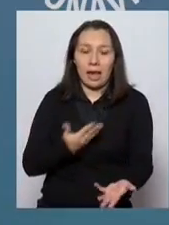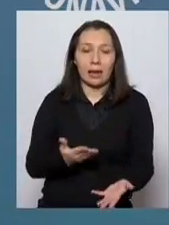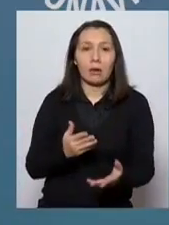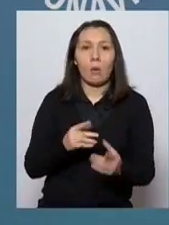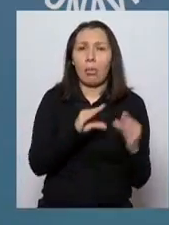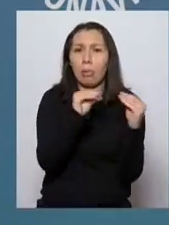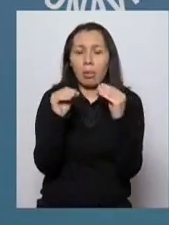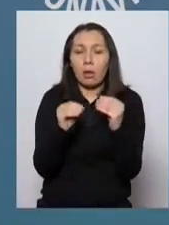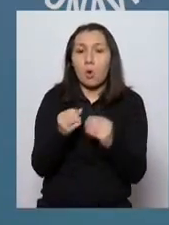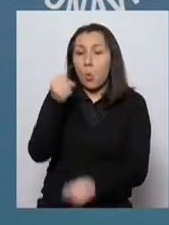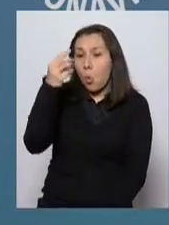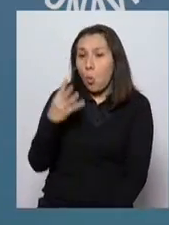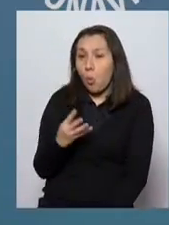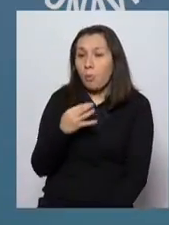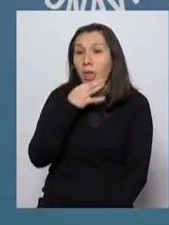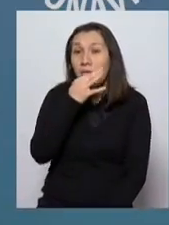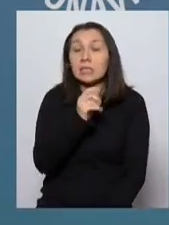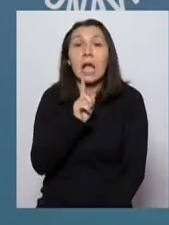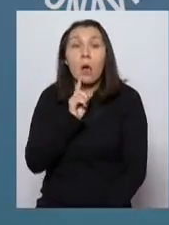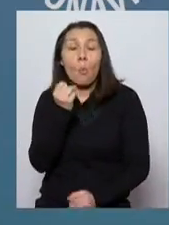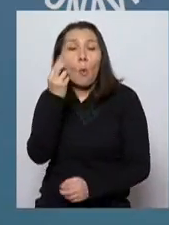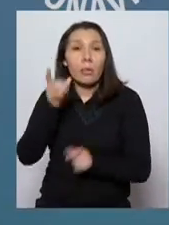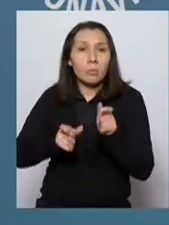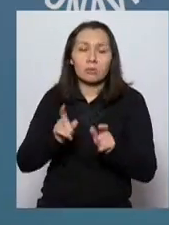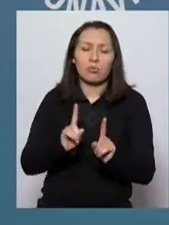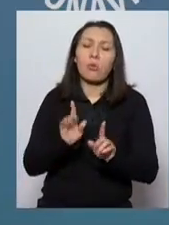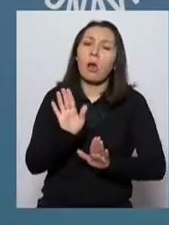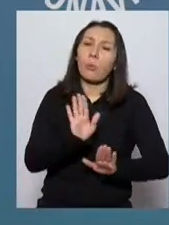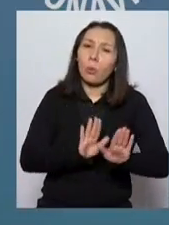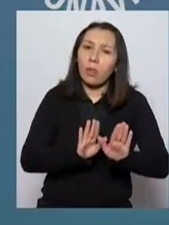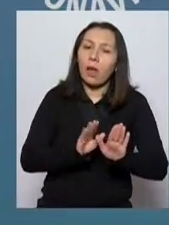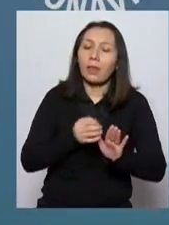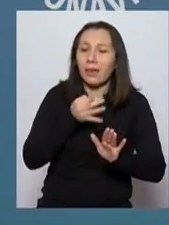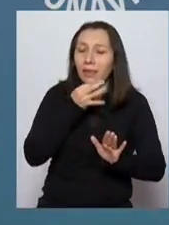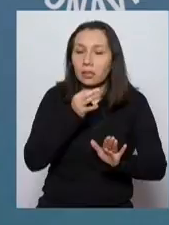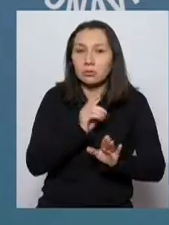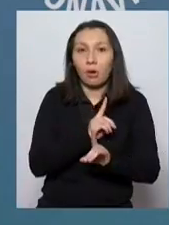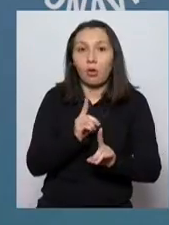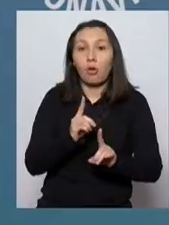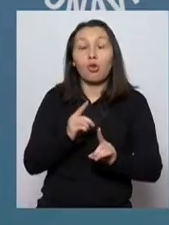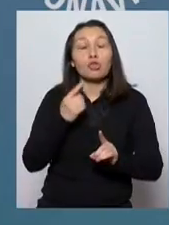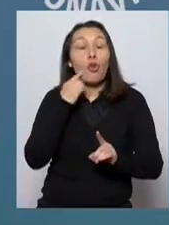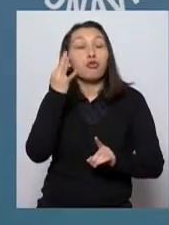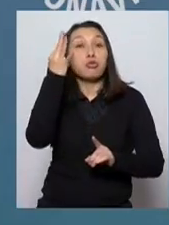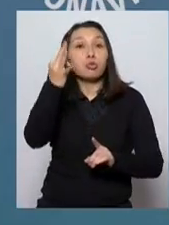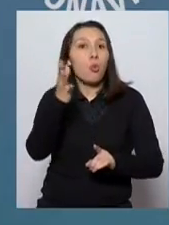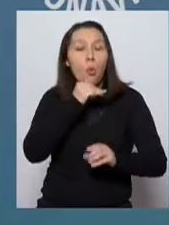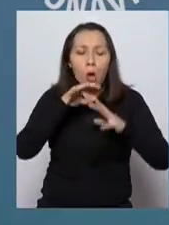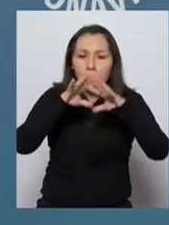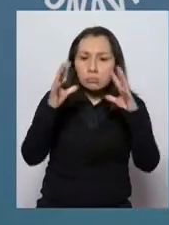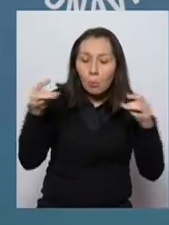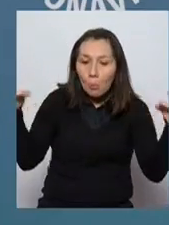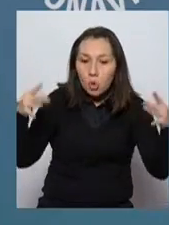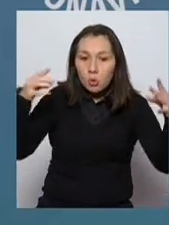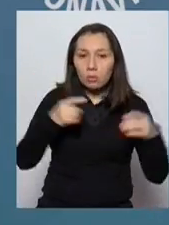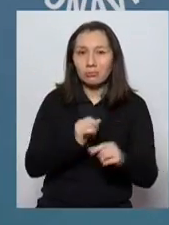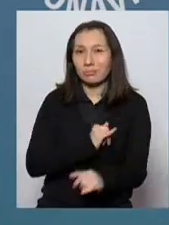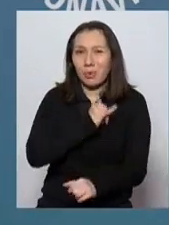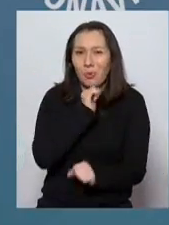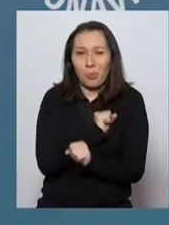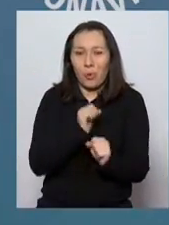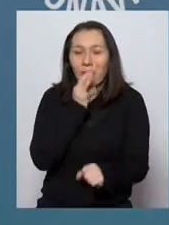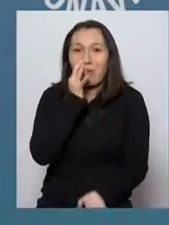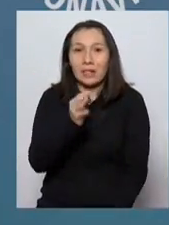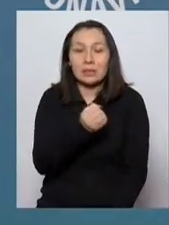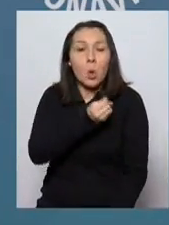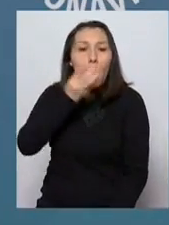especular con cifras, yo prefiero ser muy cauto y muy prudente. No tengo una bola de cristal y no quiero anticipar un número, porque si hay algo